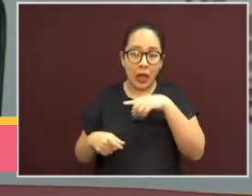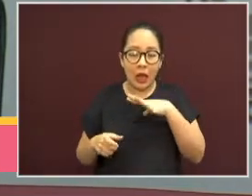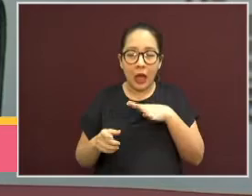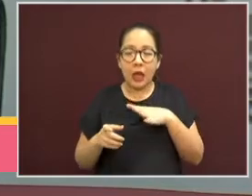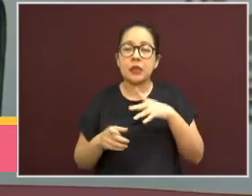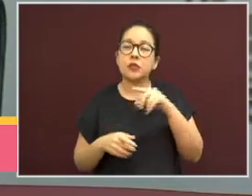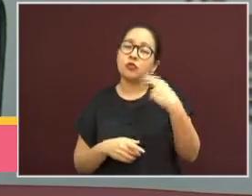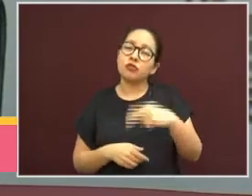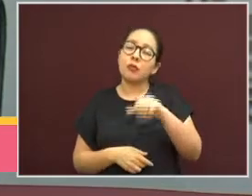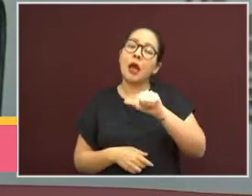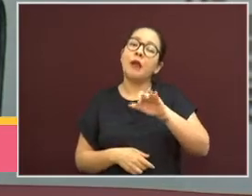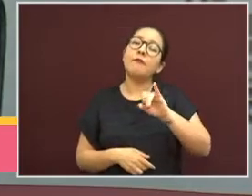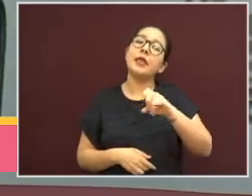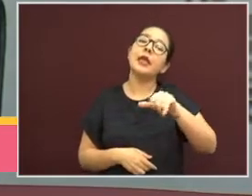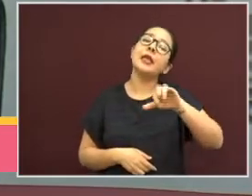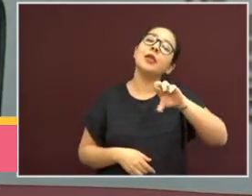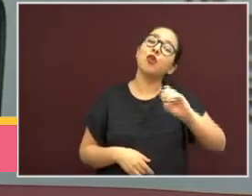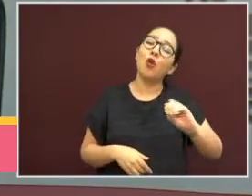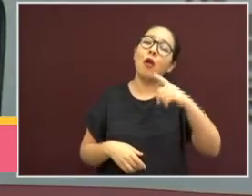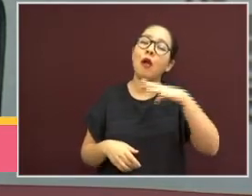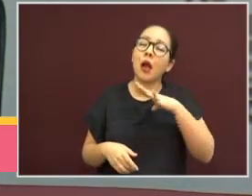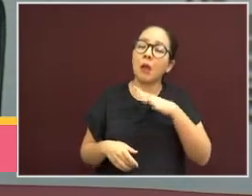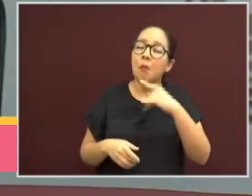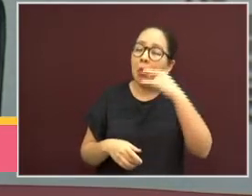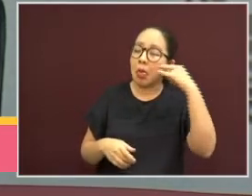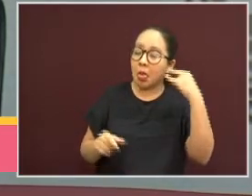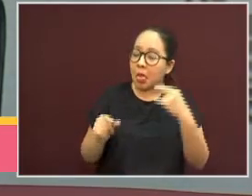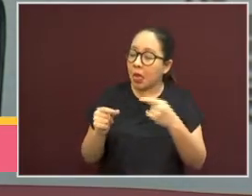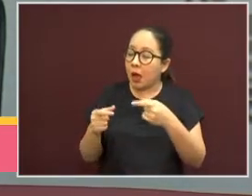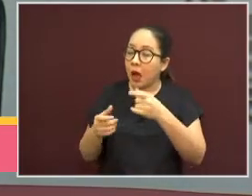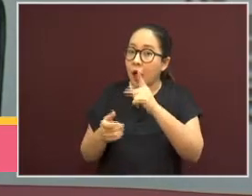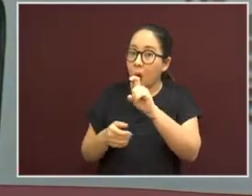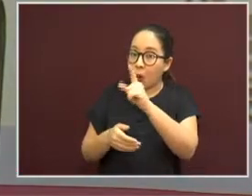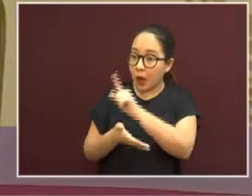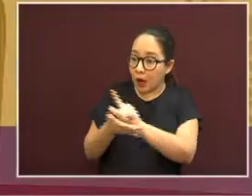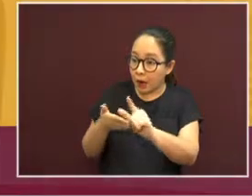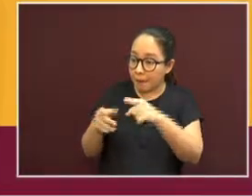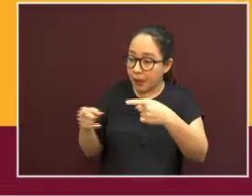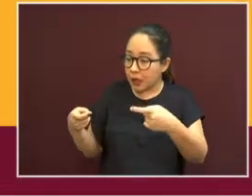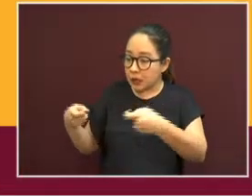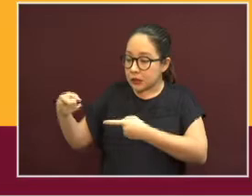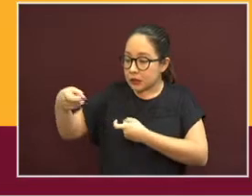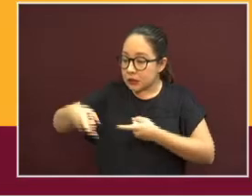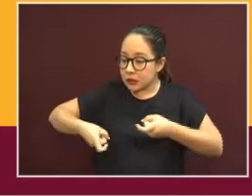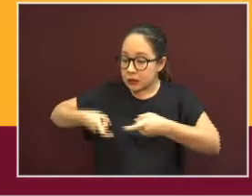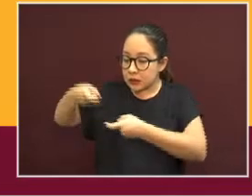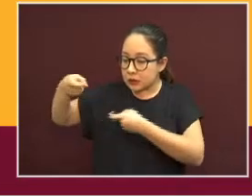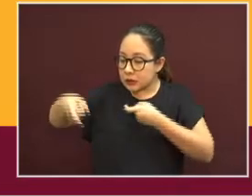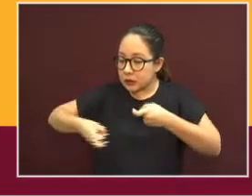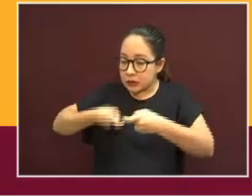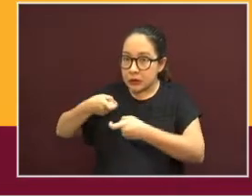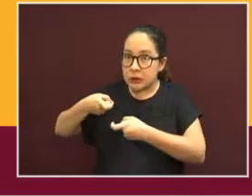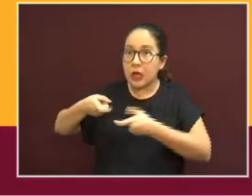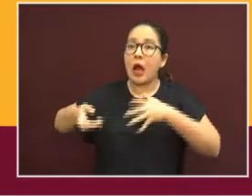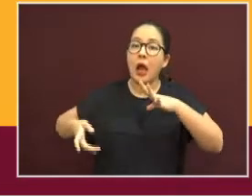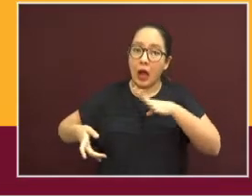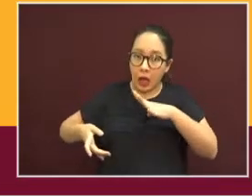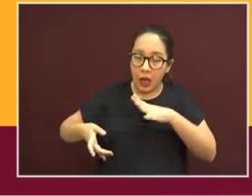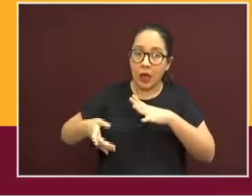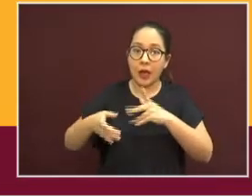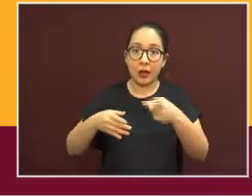como pequeños gusanitos que viven en los lugares con agua limpia. De ahí nace la estrategia lava, tapa,